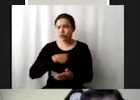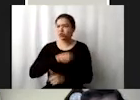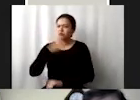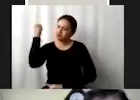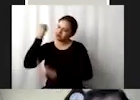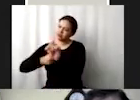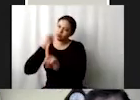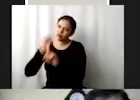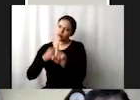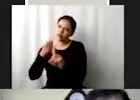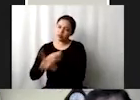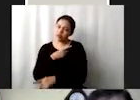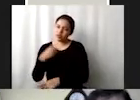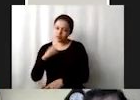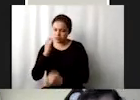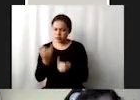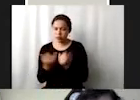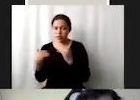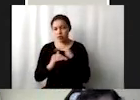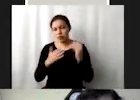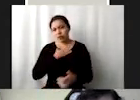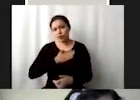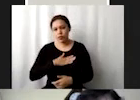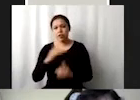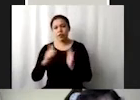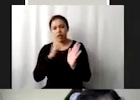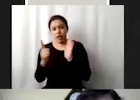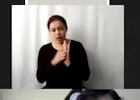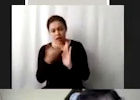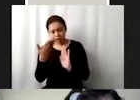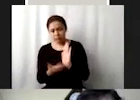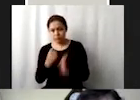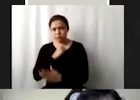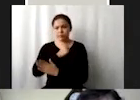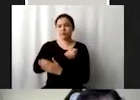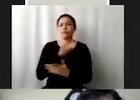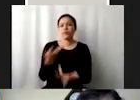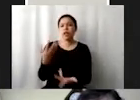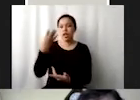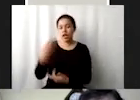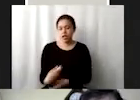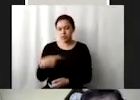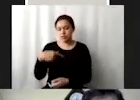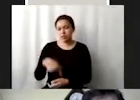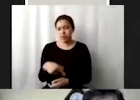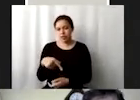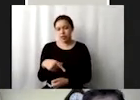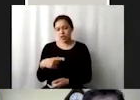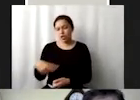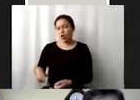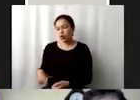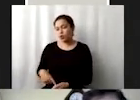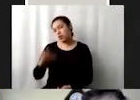con bases jurídicas con bases legales aceptadas por nuestro aparato gubernamental